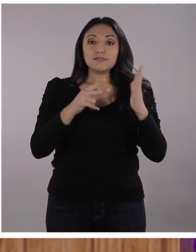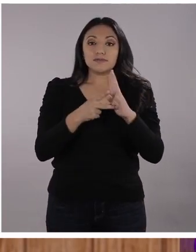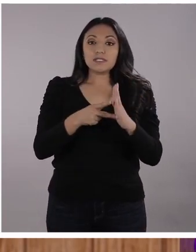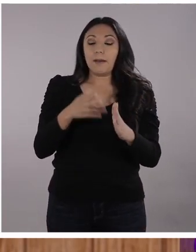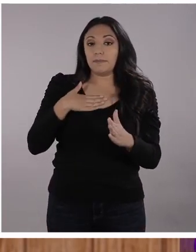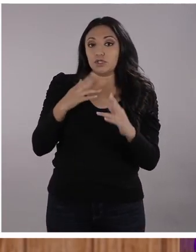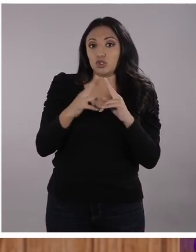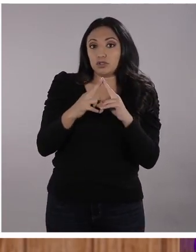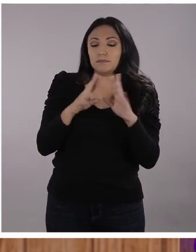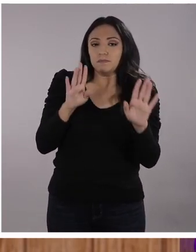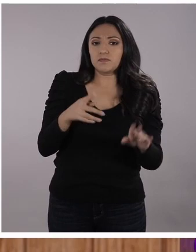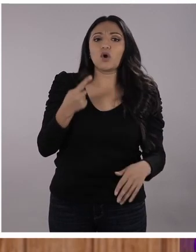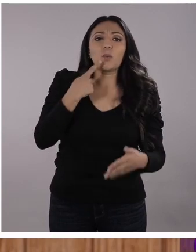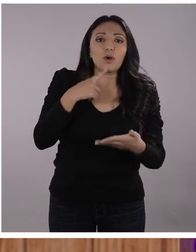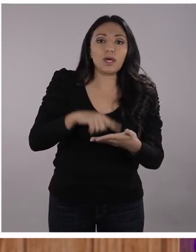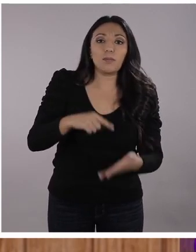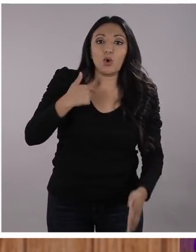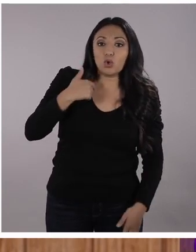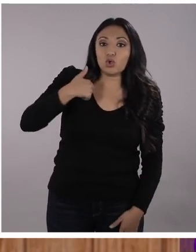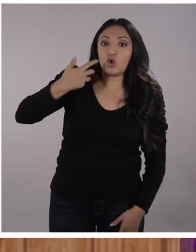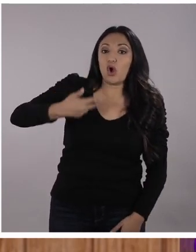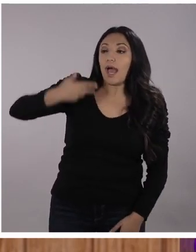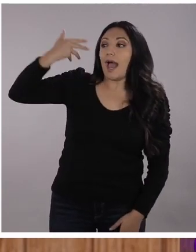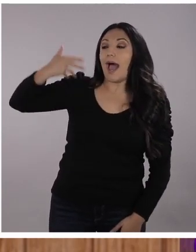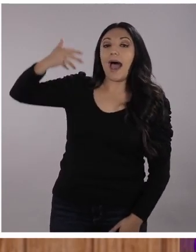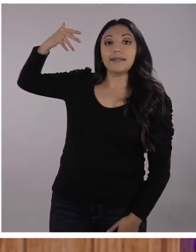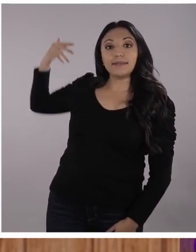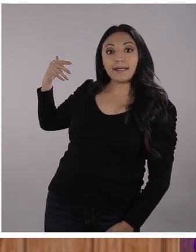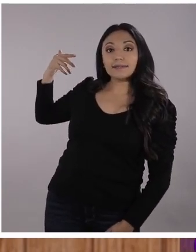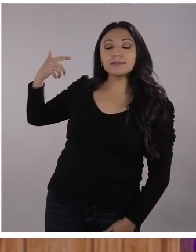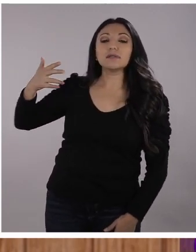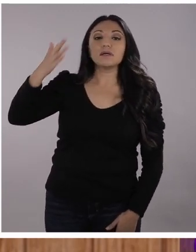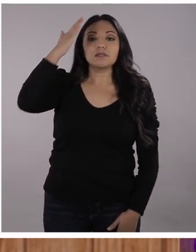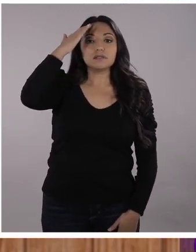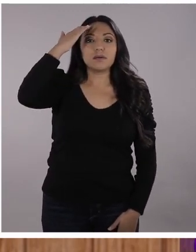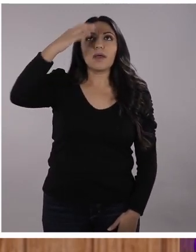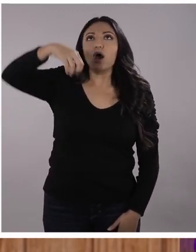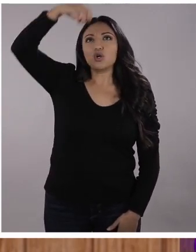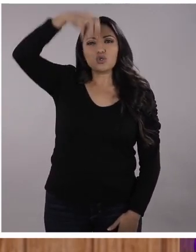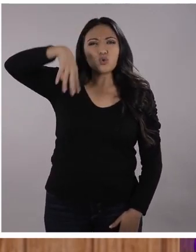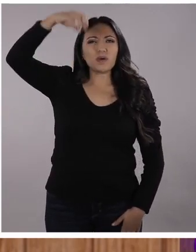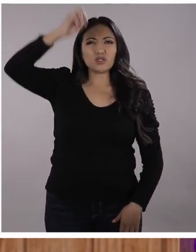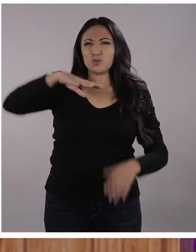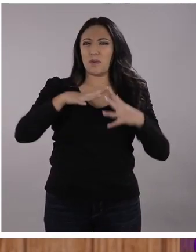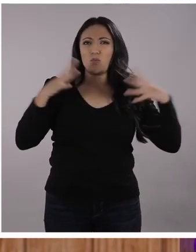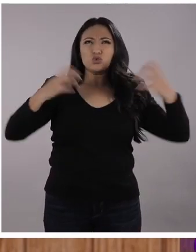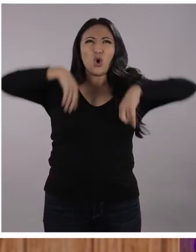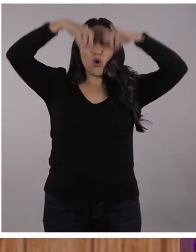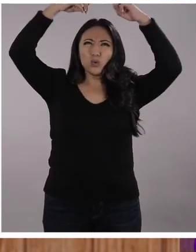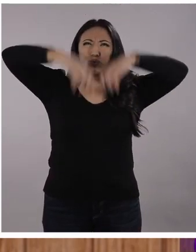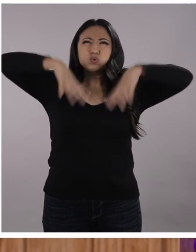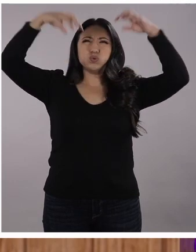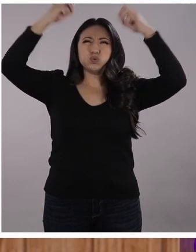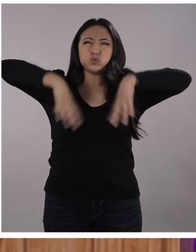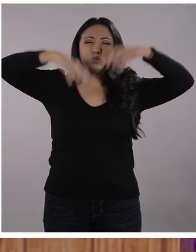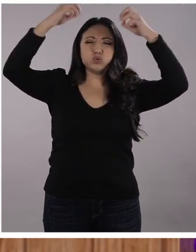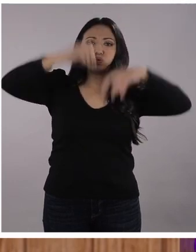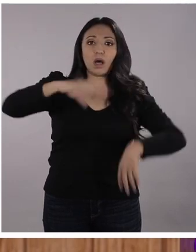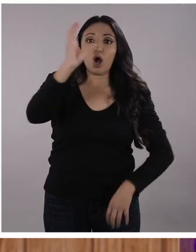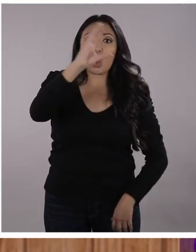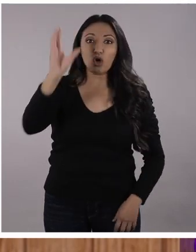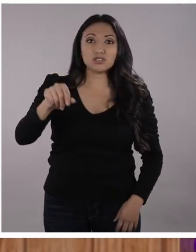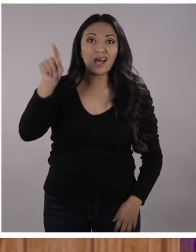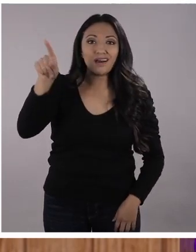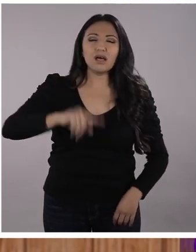tus conocimientos. Por ejemplo, yo sabía que las lluvias, a veces cuando hay lluvias torrenciales, sobre todo en la